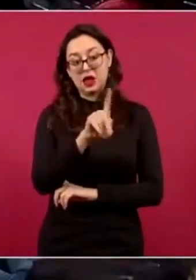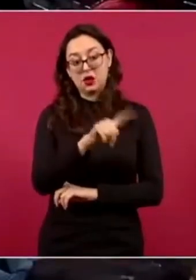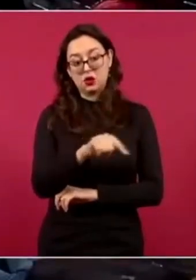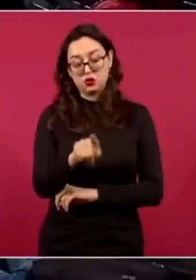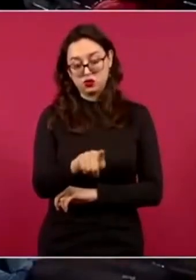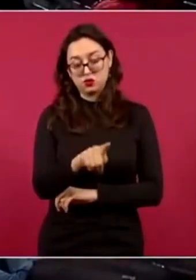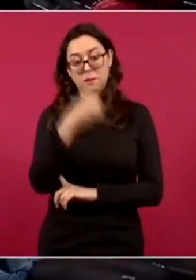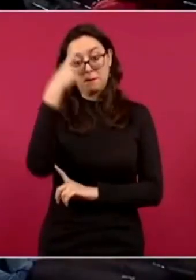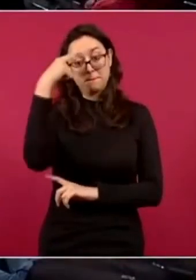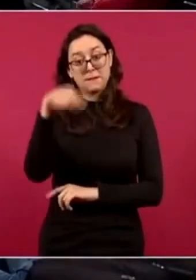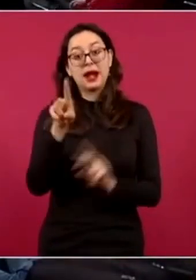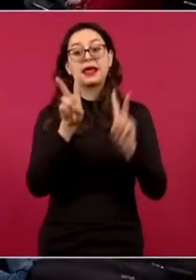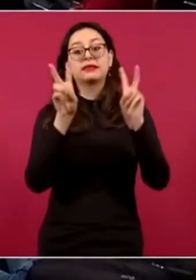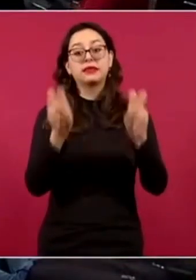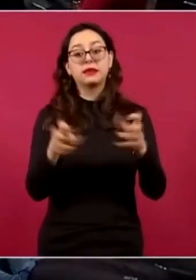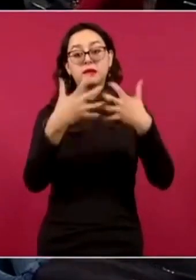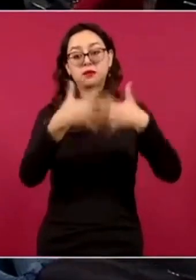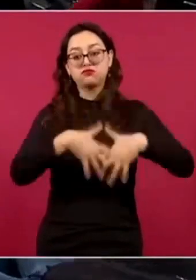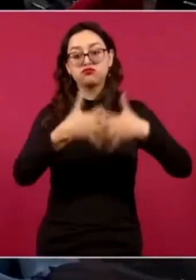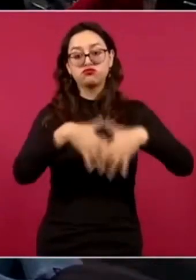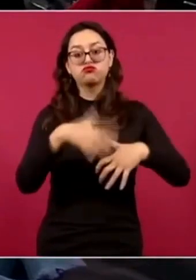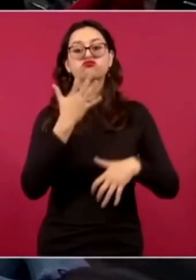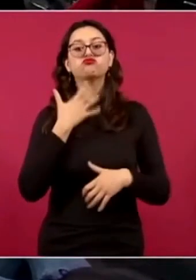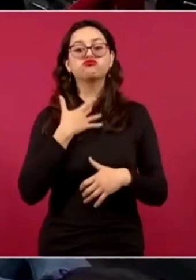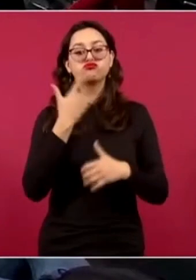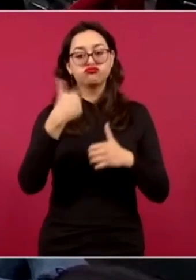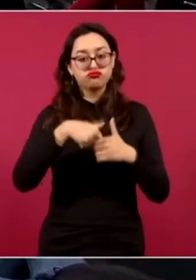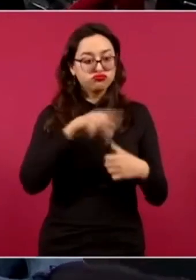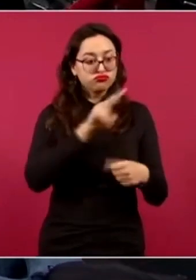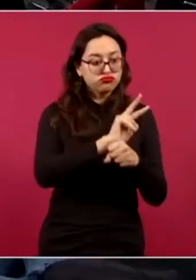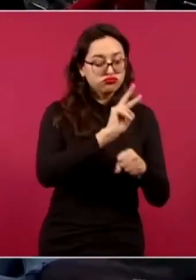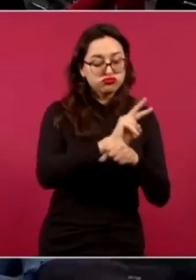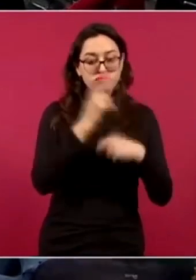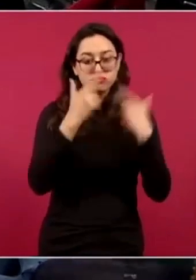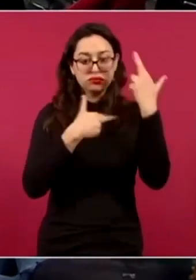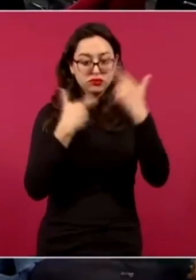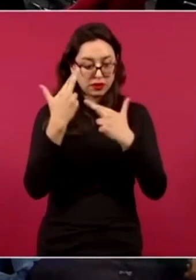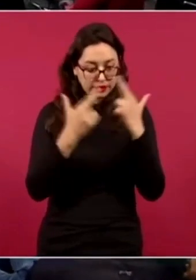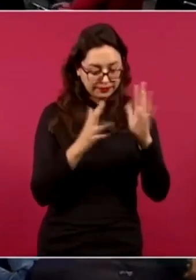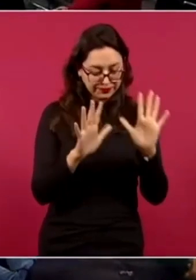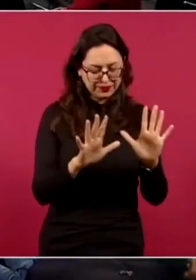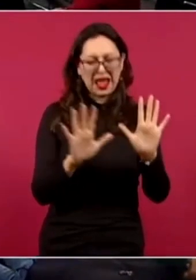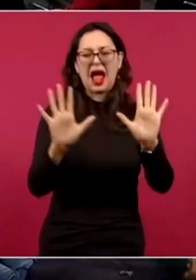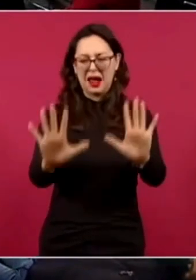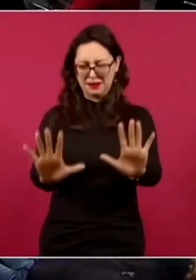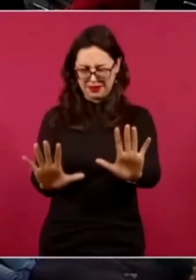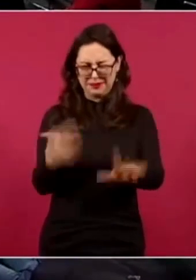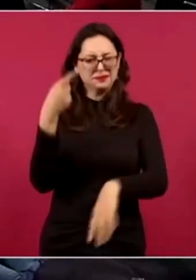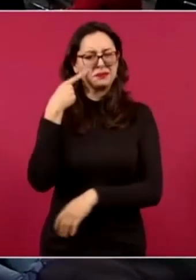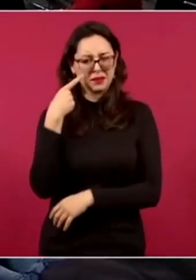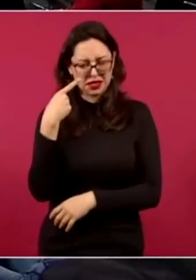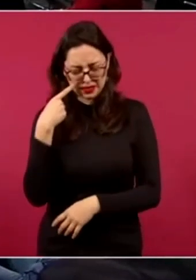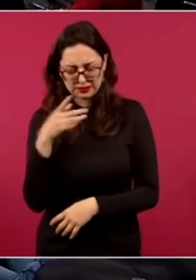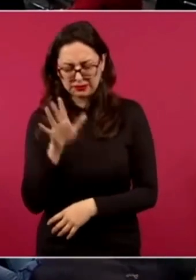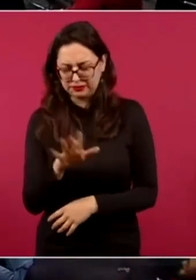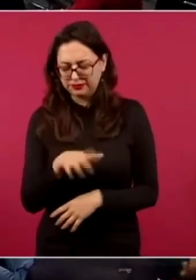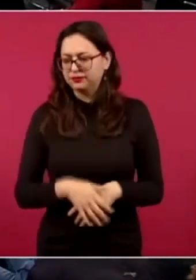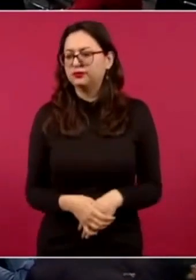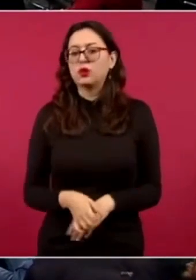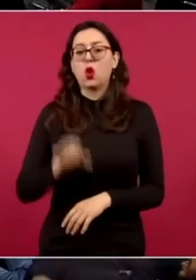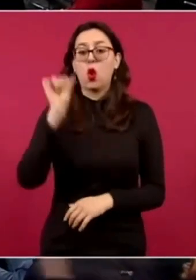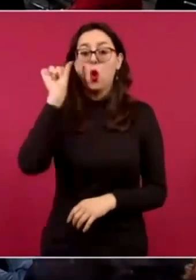refinería. Bueno, hoy voy a estar en la refinería de Madero.